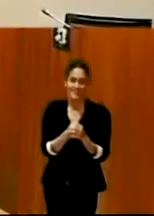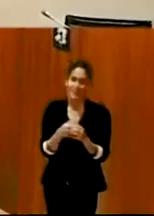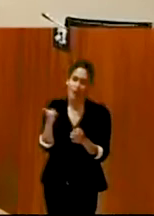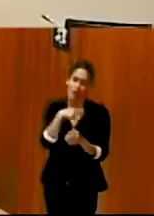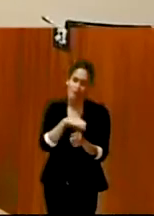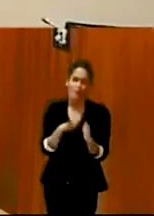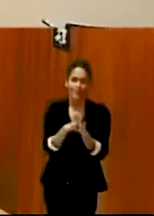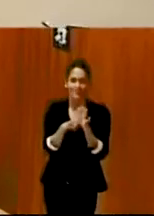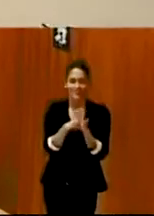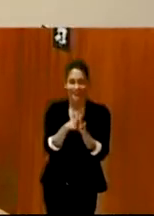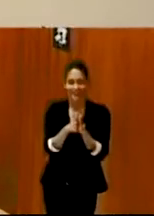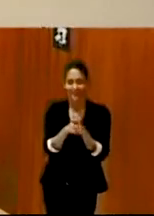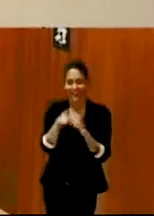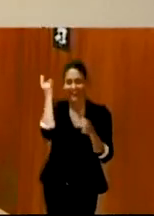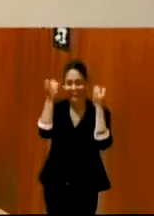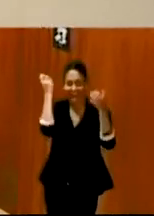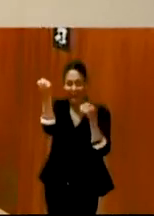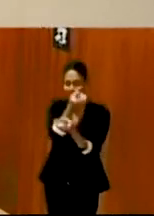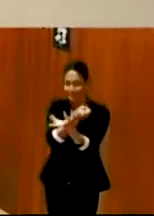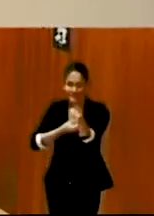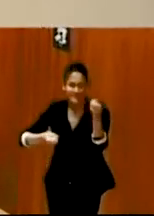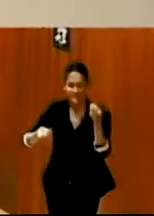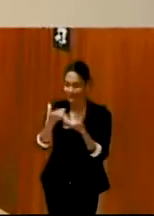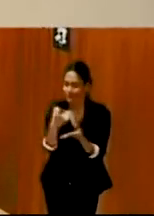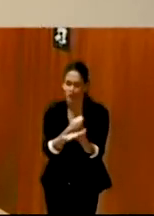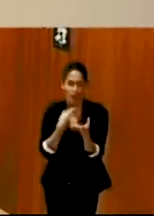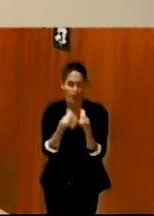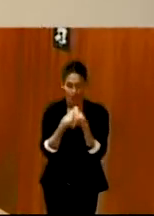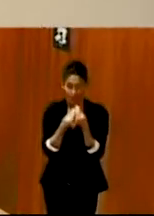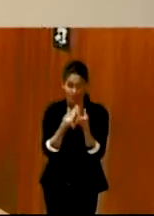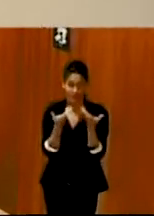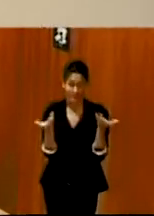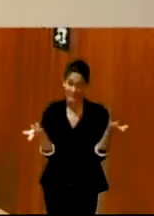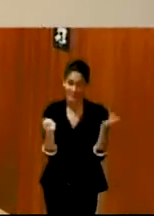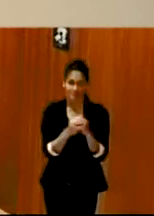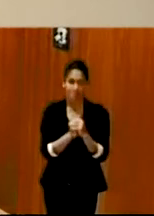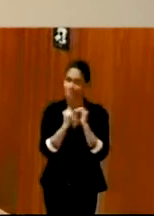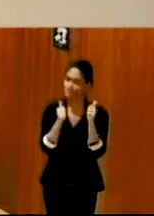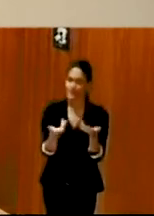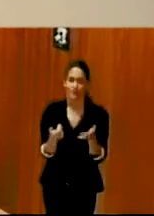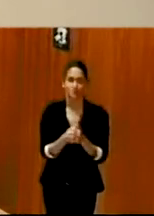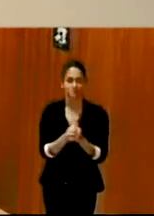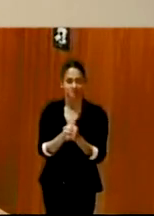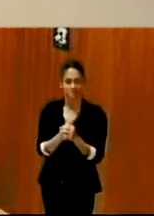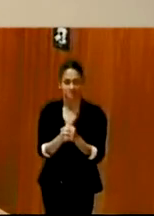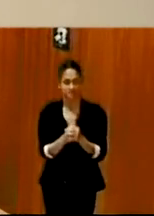ideas y vida. Con lo cual, pues eso, empezamos. Bueno, para